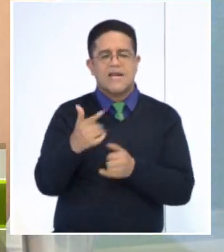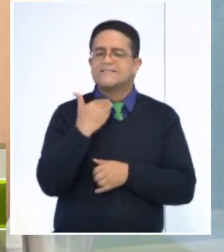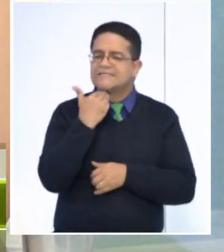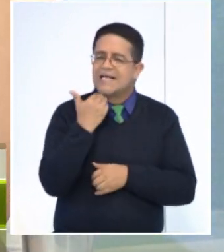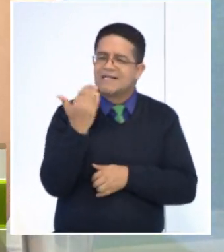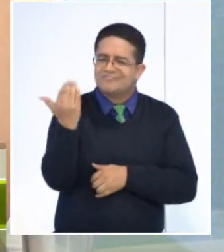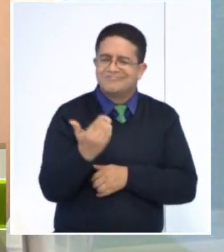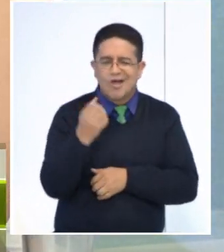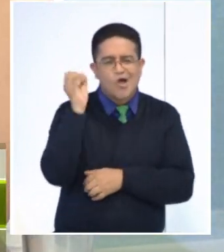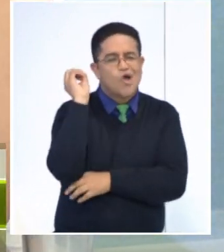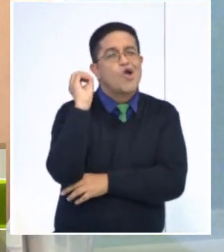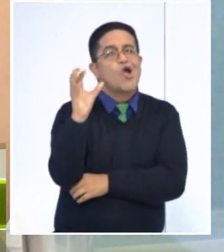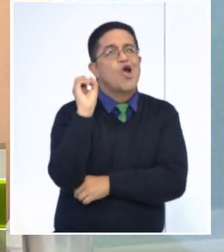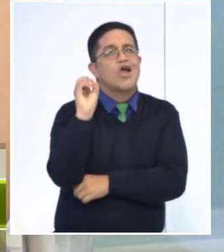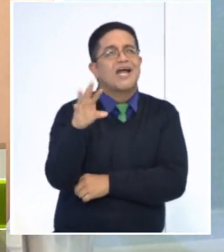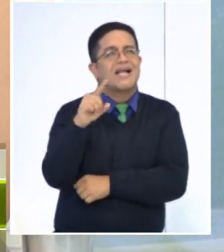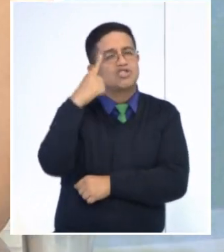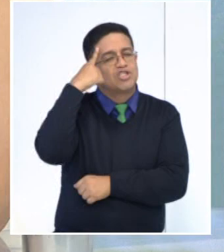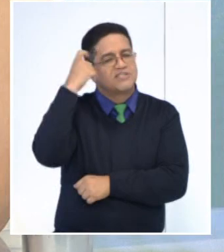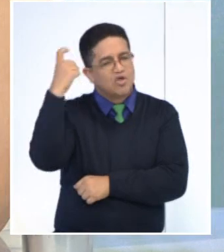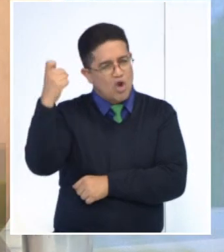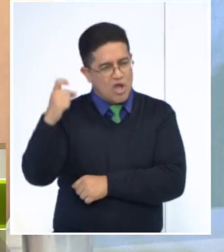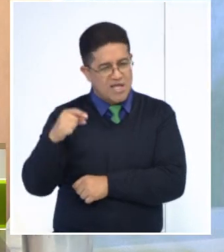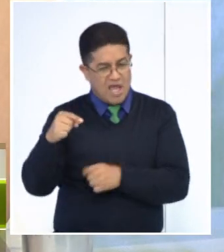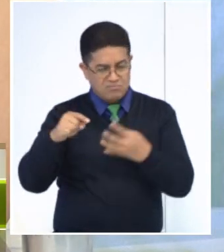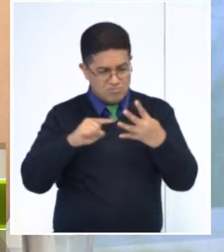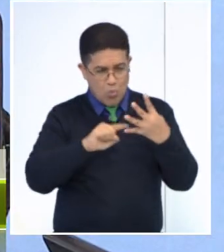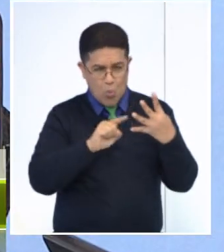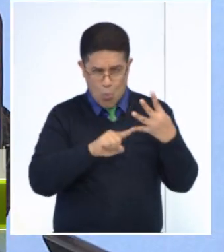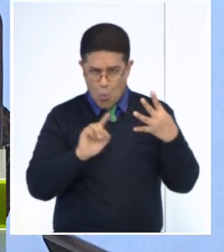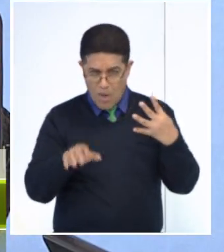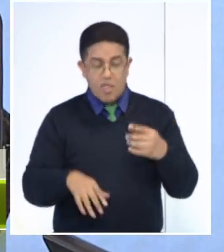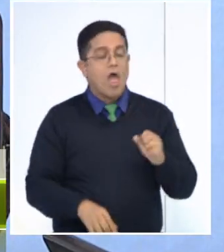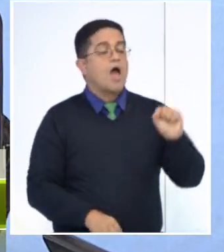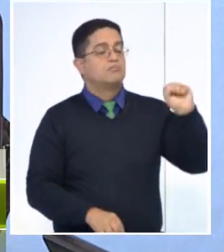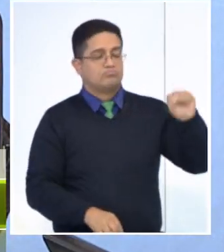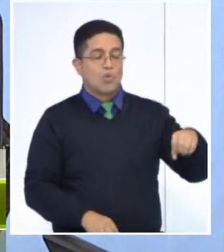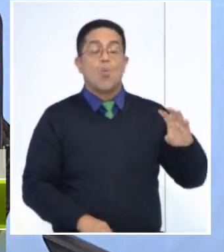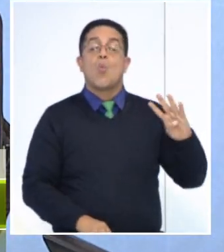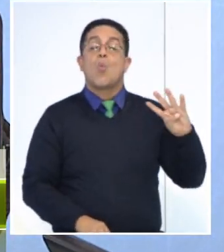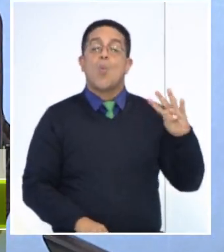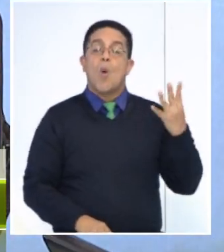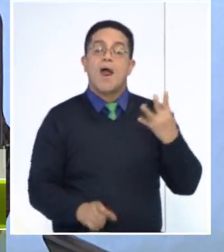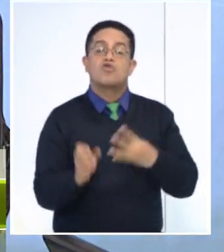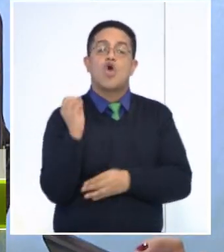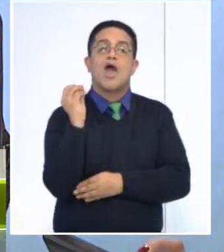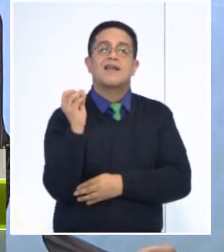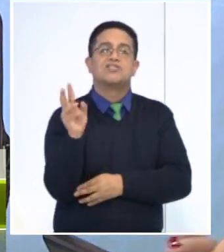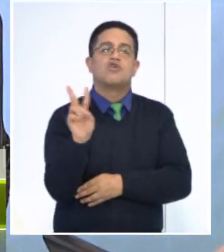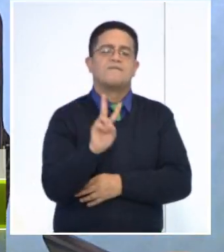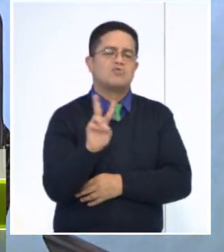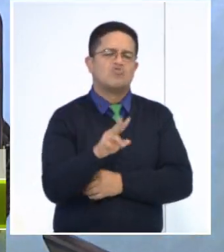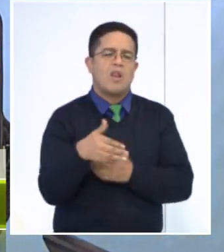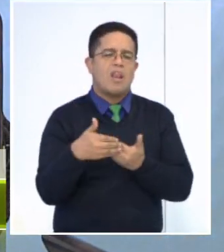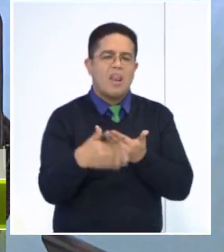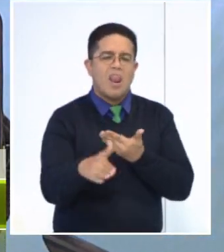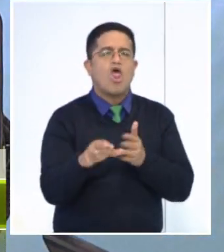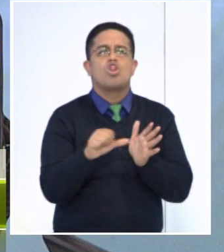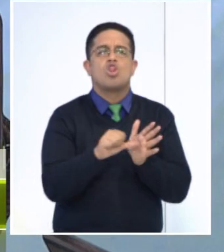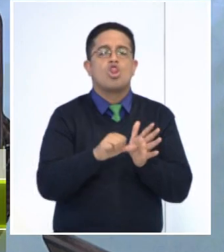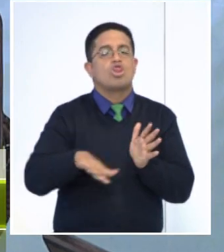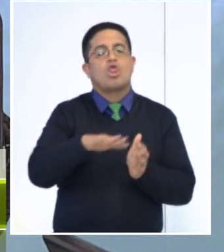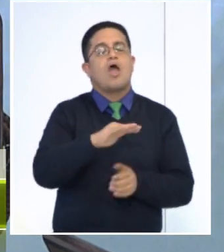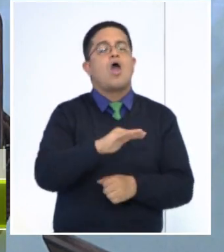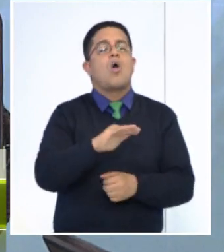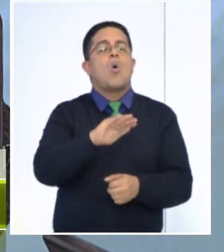Psicología. Es la cuarta edición, ¿cierto? Así es. El cuarto Congreso Venezolano de Psicología que se celebrará en la Universidad